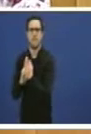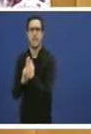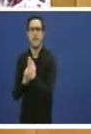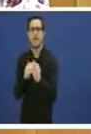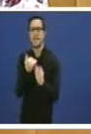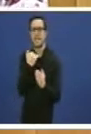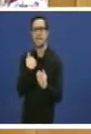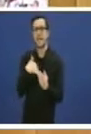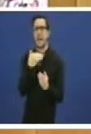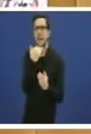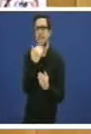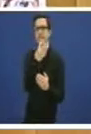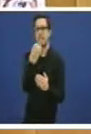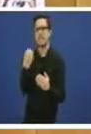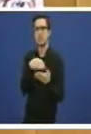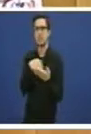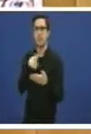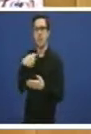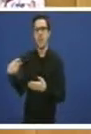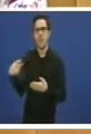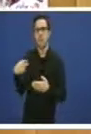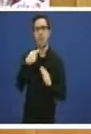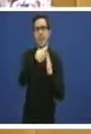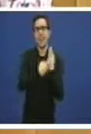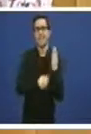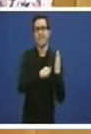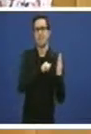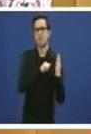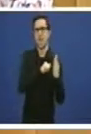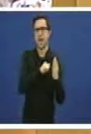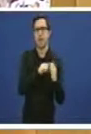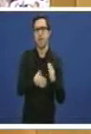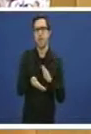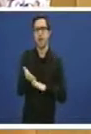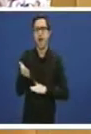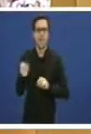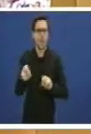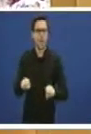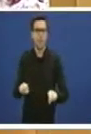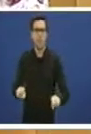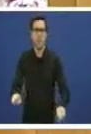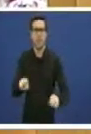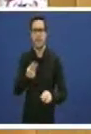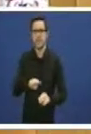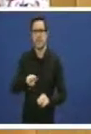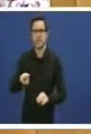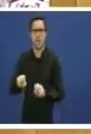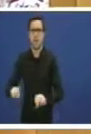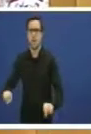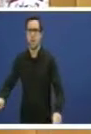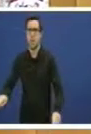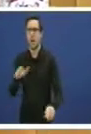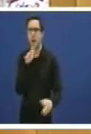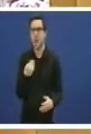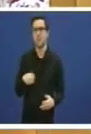Unhas listas de espera empeoran cada trimestre, que en este momento 37.682